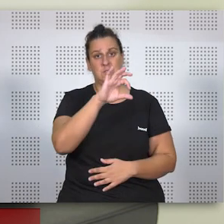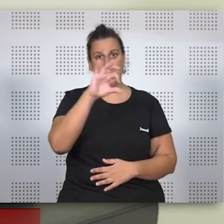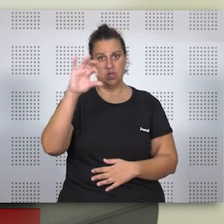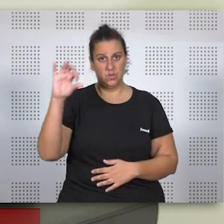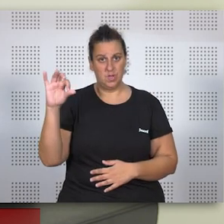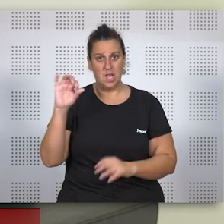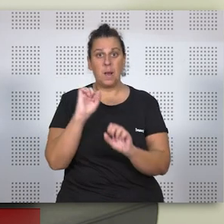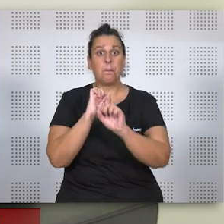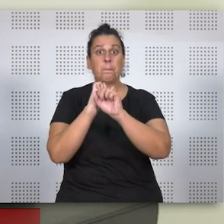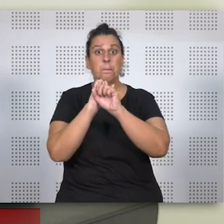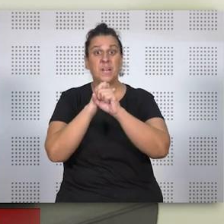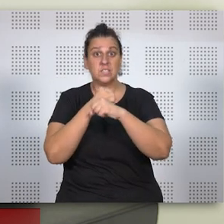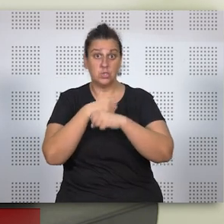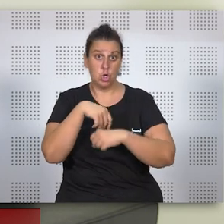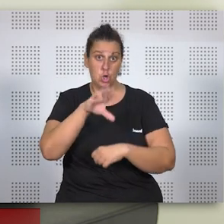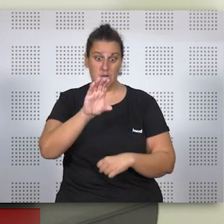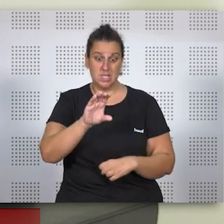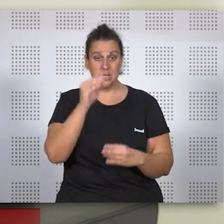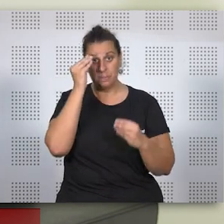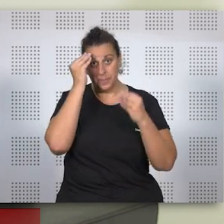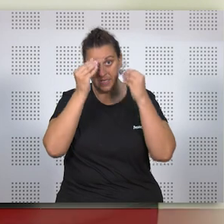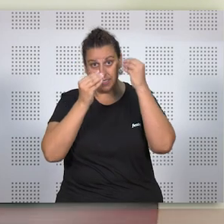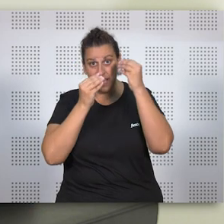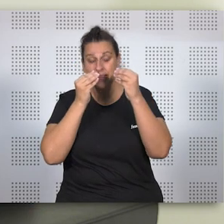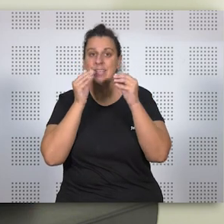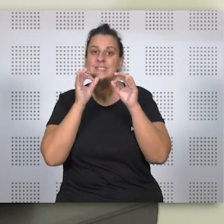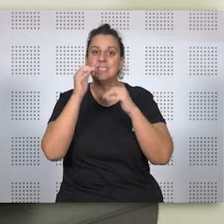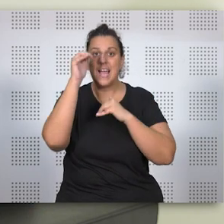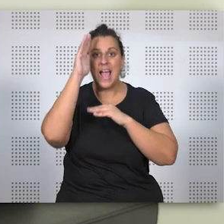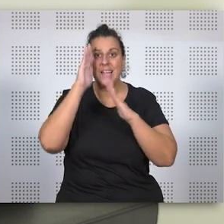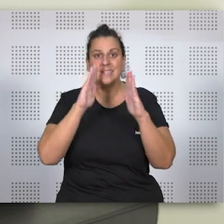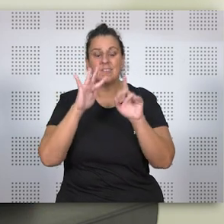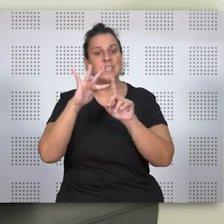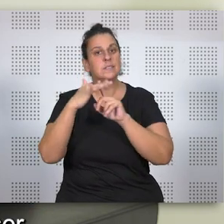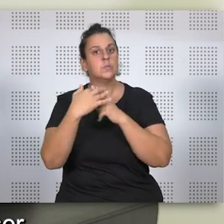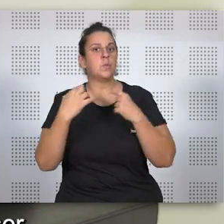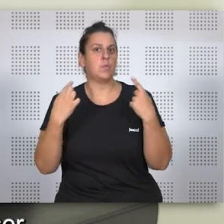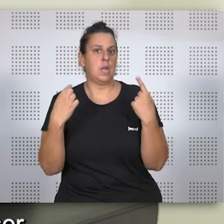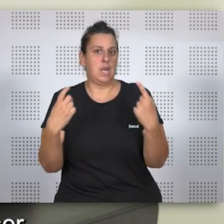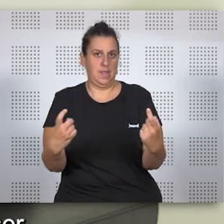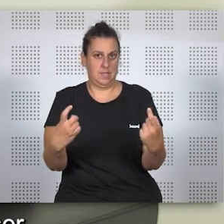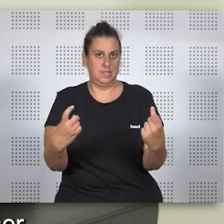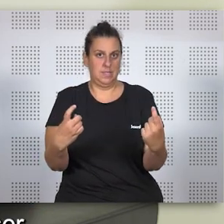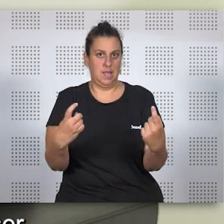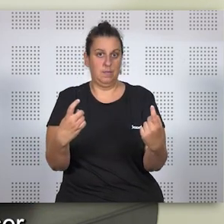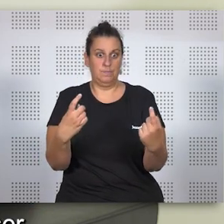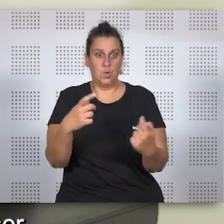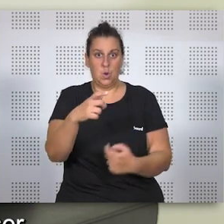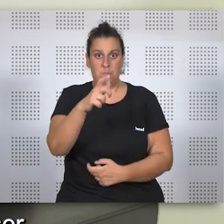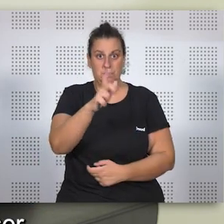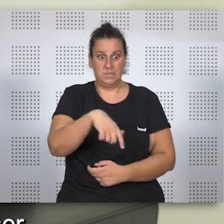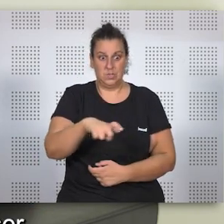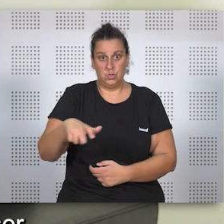Son prestaciones que están pensadas o lo que tratan es de atender a la situación de necesidad en la que quedan una serie